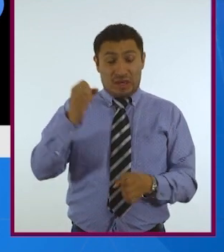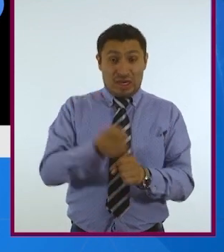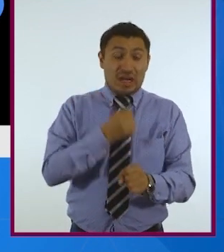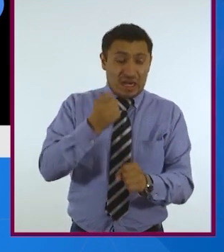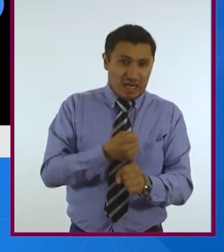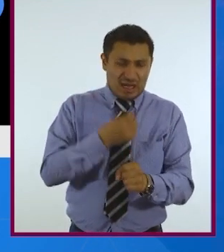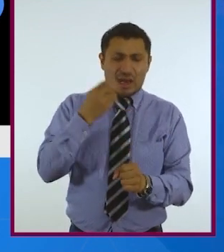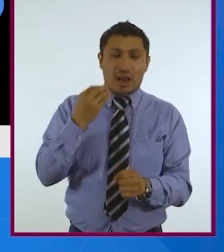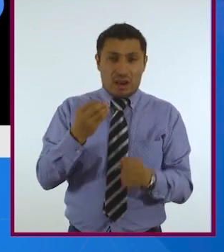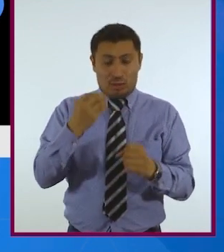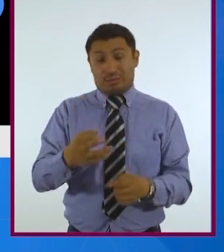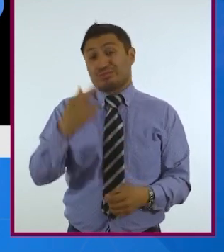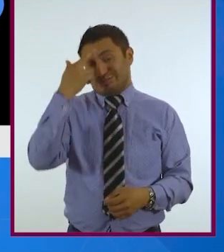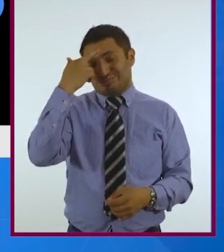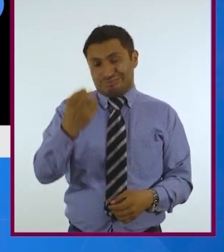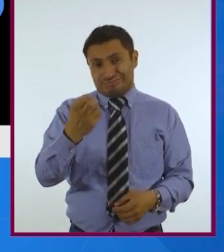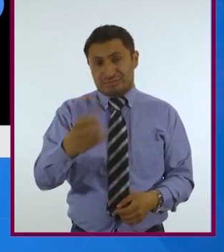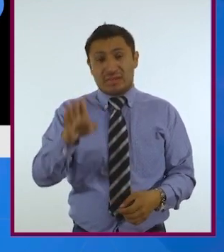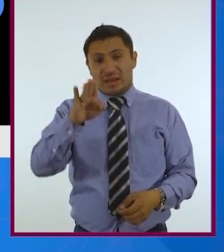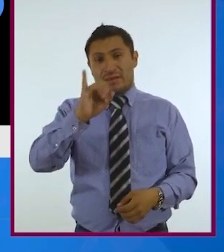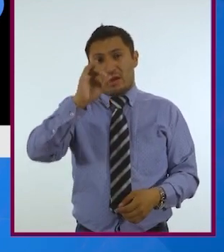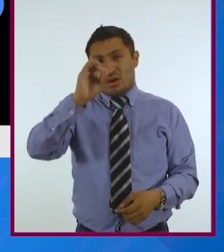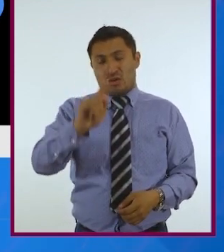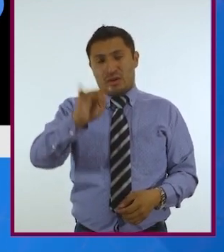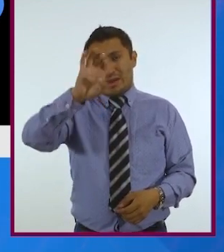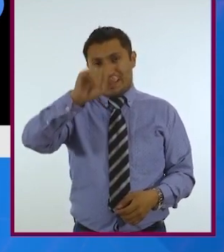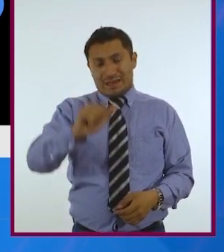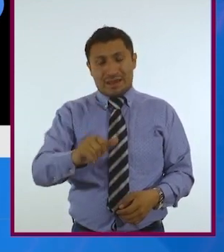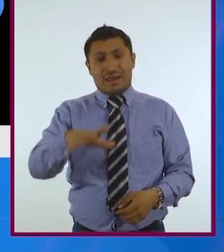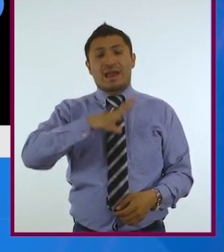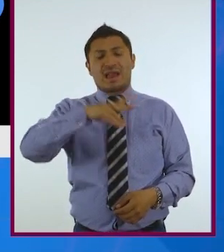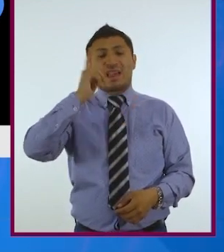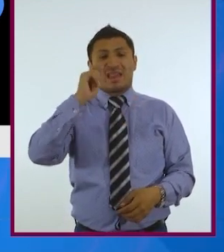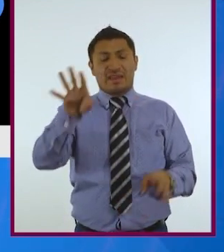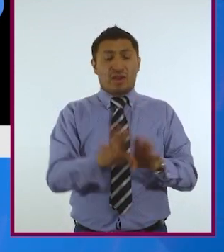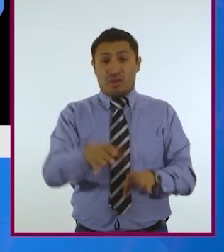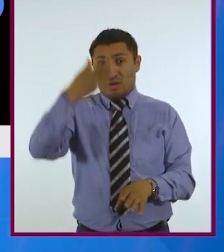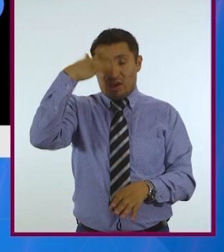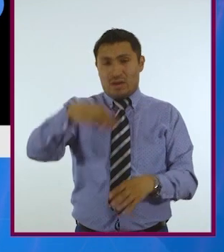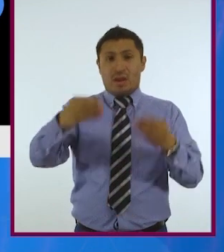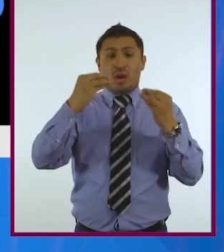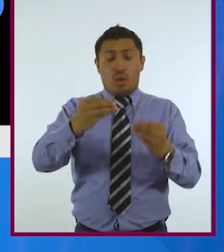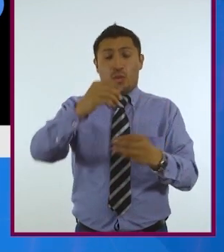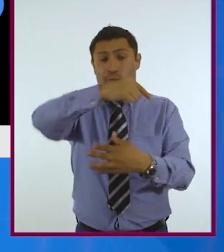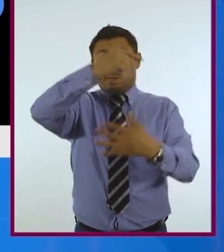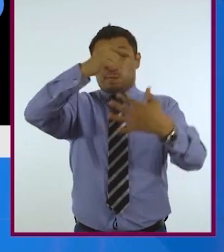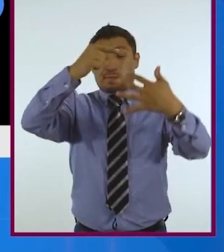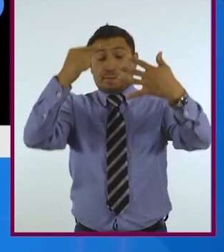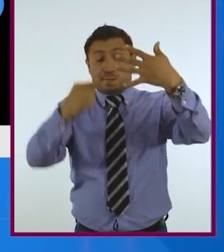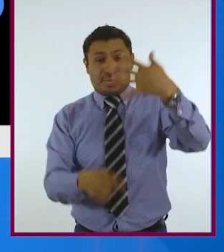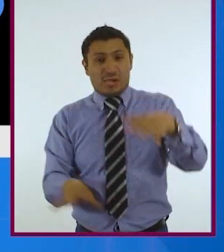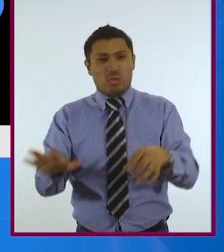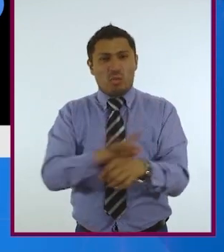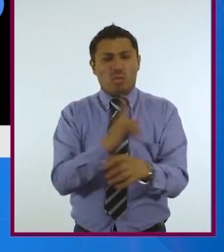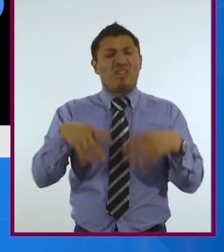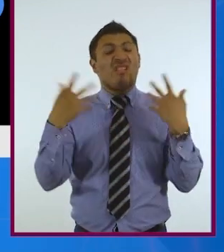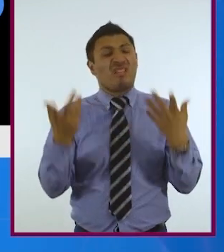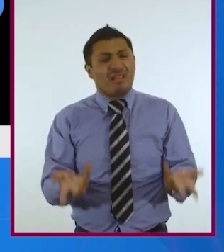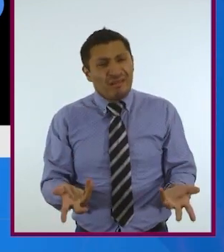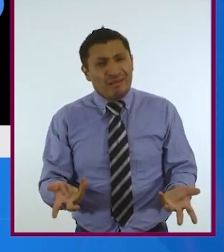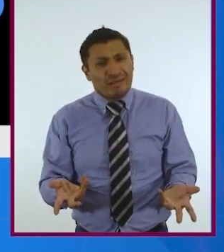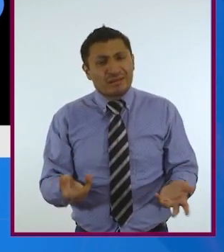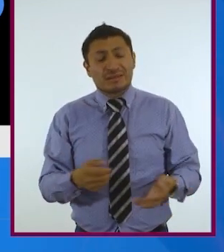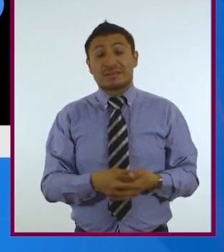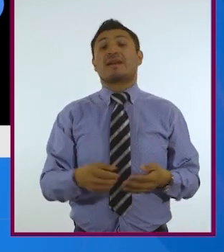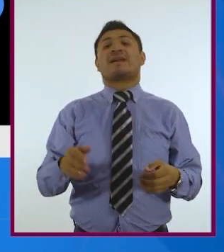mucho y con mucha razón en que la bioética es un saber multidisciplinario. ¿Por qué multidisciplinario?